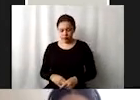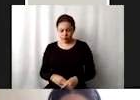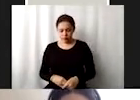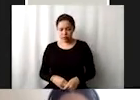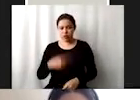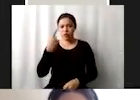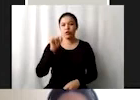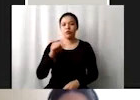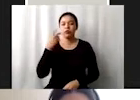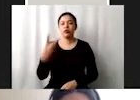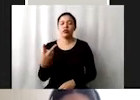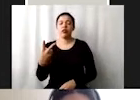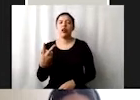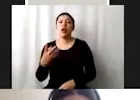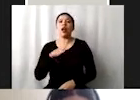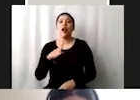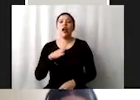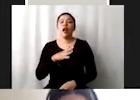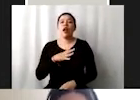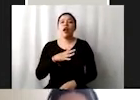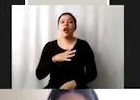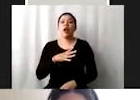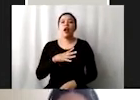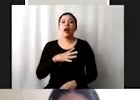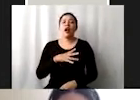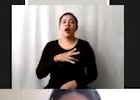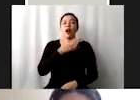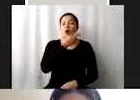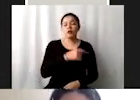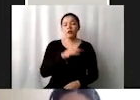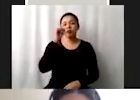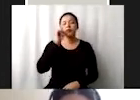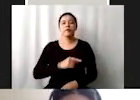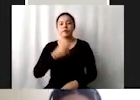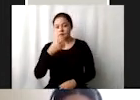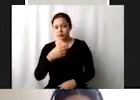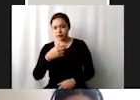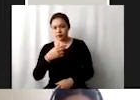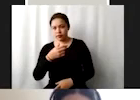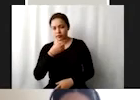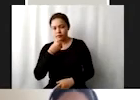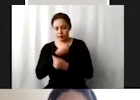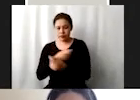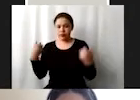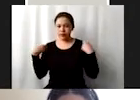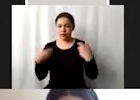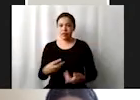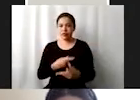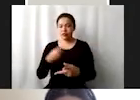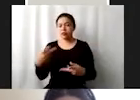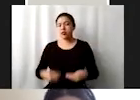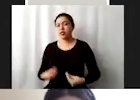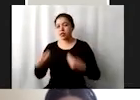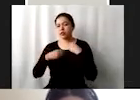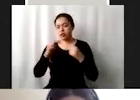.2 es reducir al menos la mitad de la proporción de hombres, mujeres, niños y niñas de todas las edades que viven en pobreza en todas sus dimensiones con